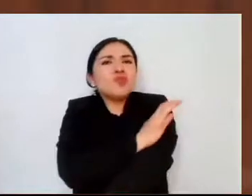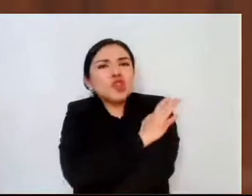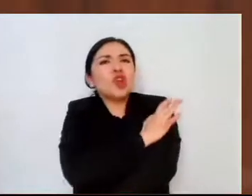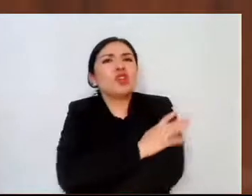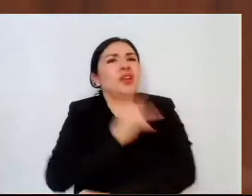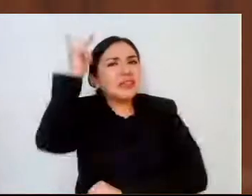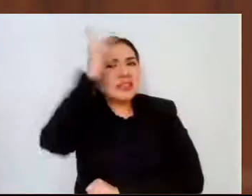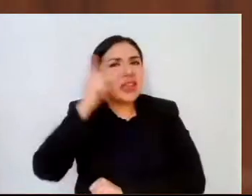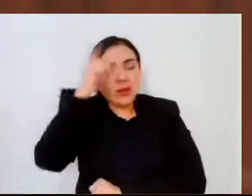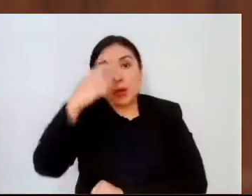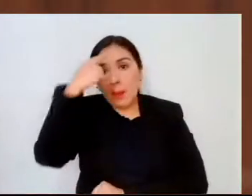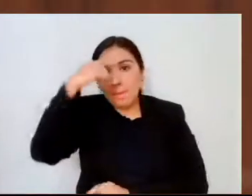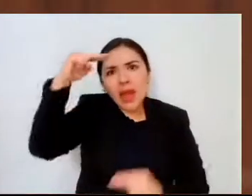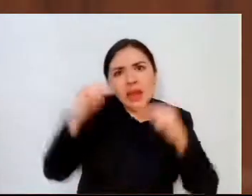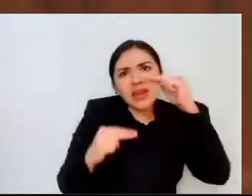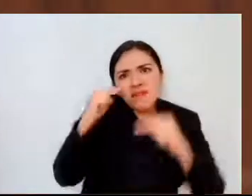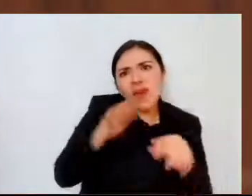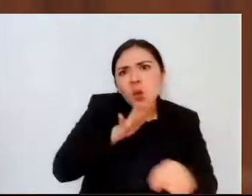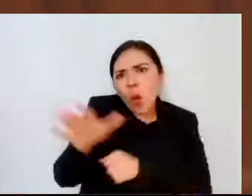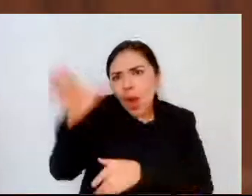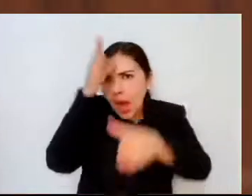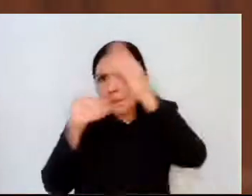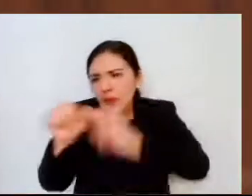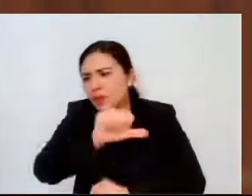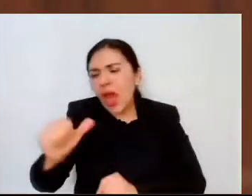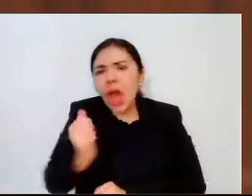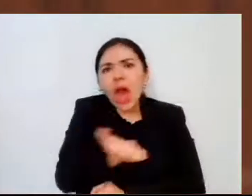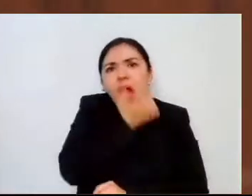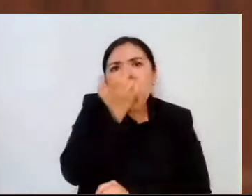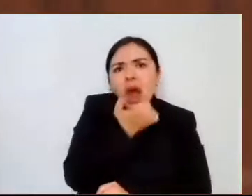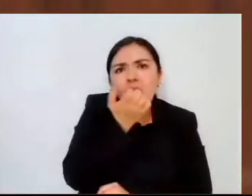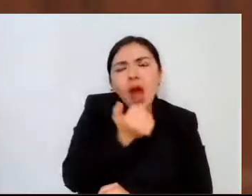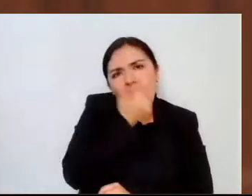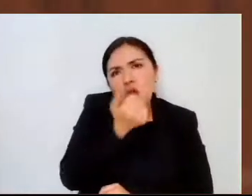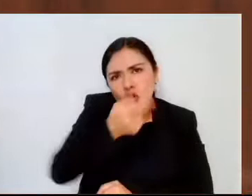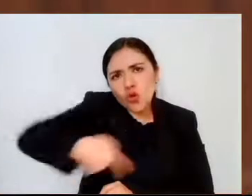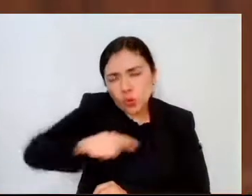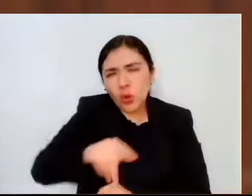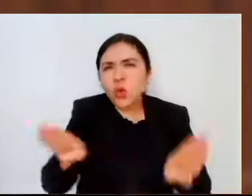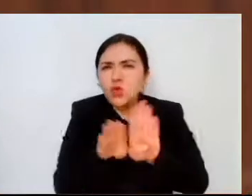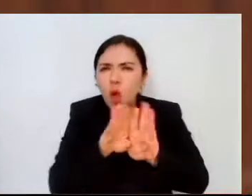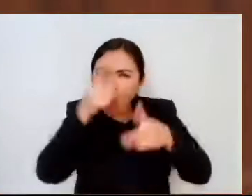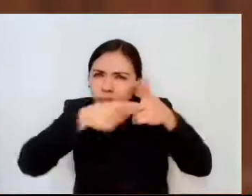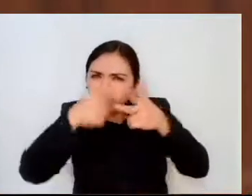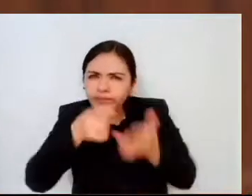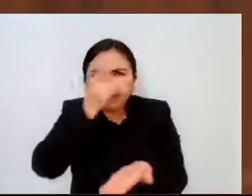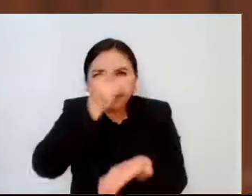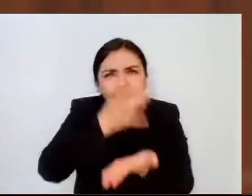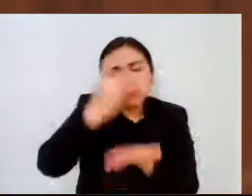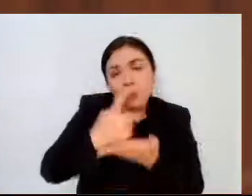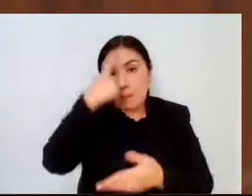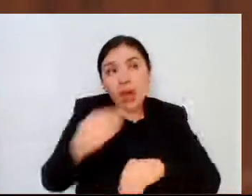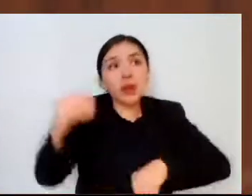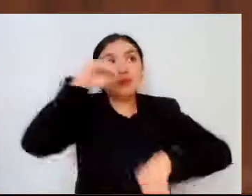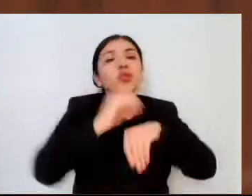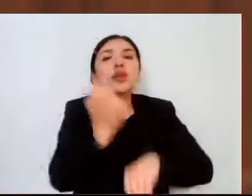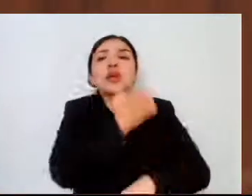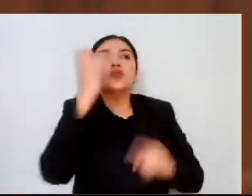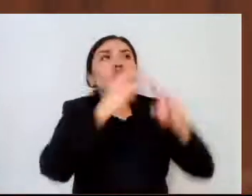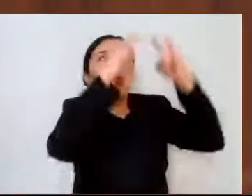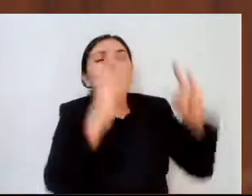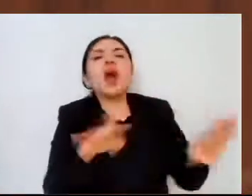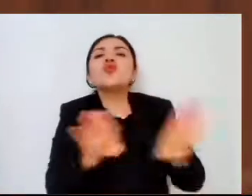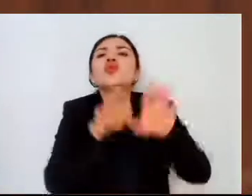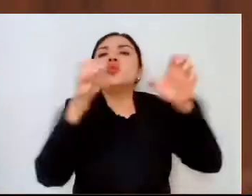de los aprendizajes fundamentales de nuestros estudiantes y el diagnóstico de las instalaciones. Sin